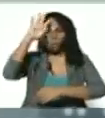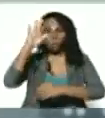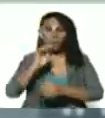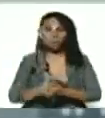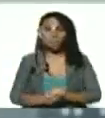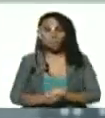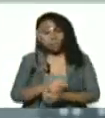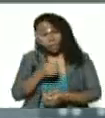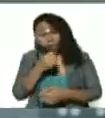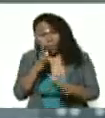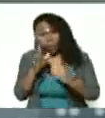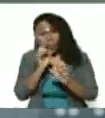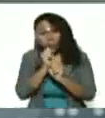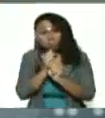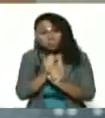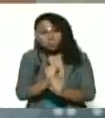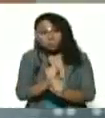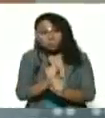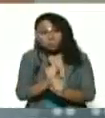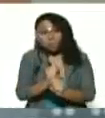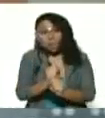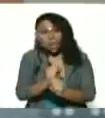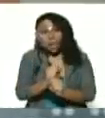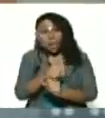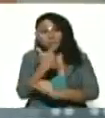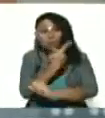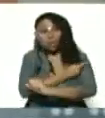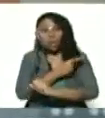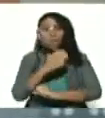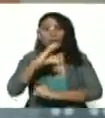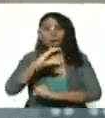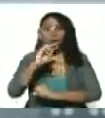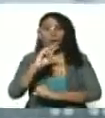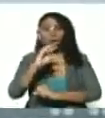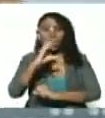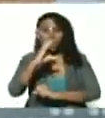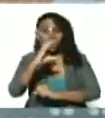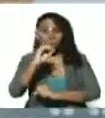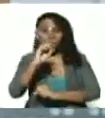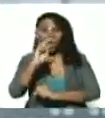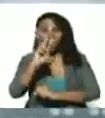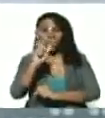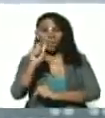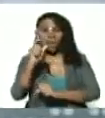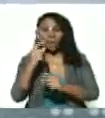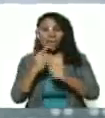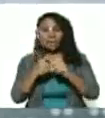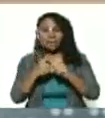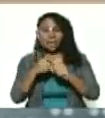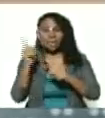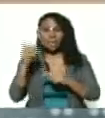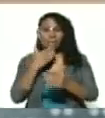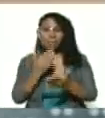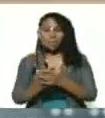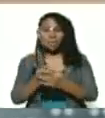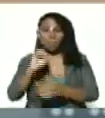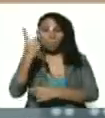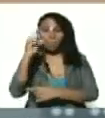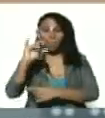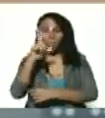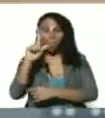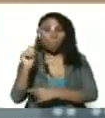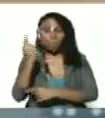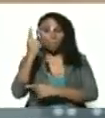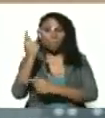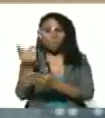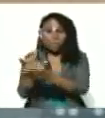bueno a la espera de las vacunas de Covats que ha prometido en el mes de julio entregar los primeros lotes de